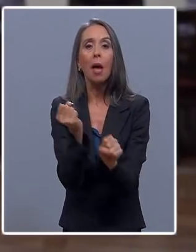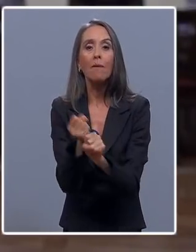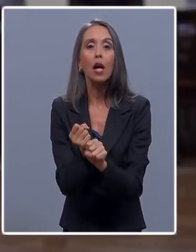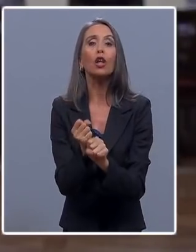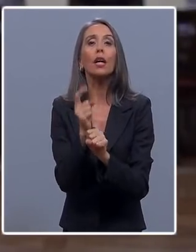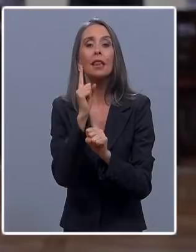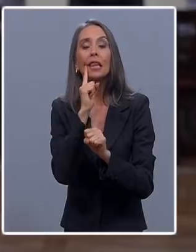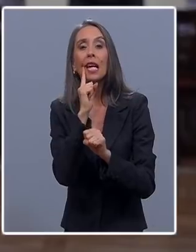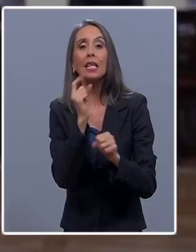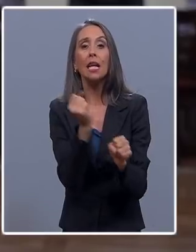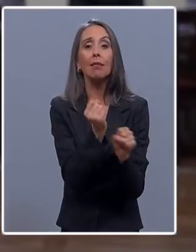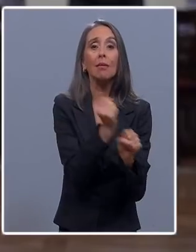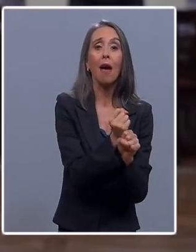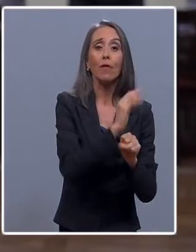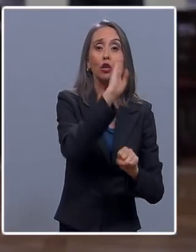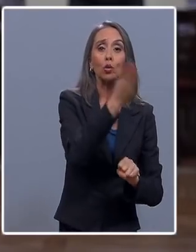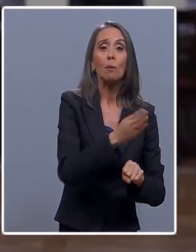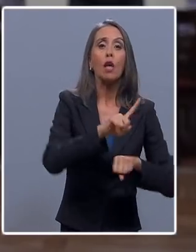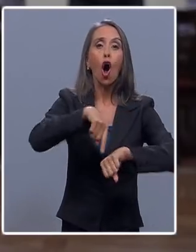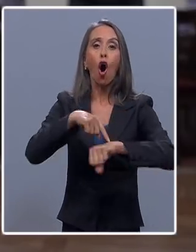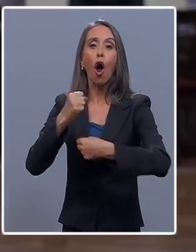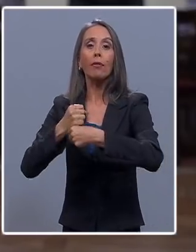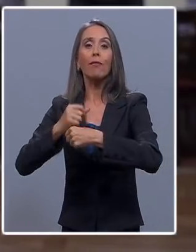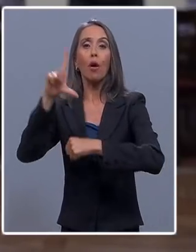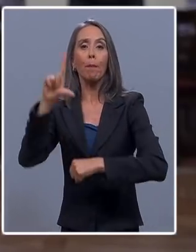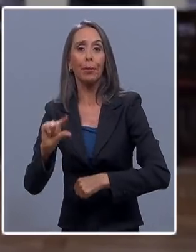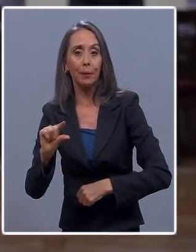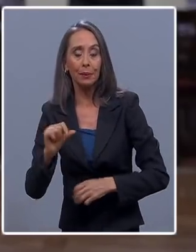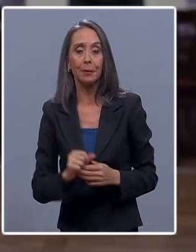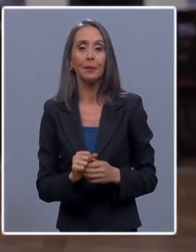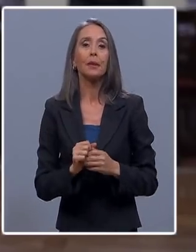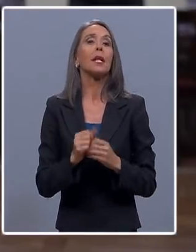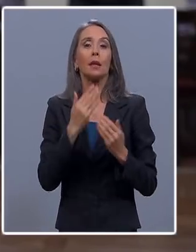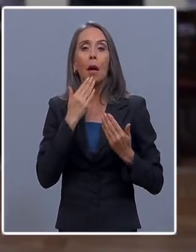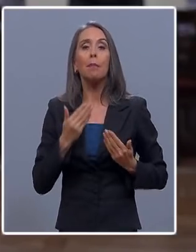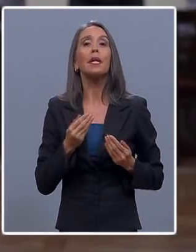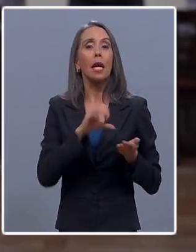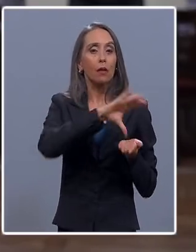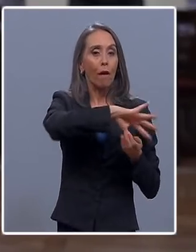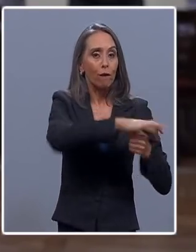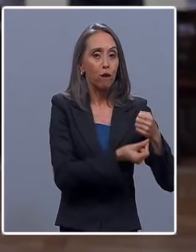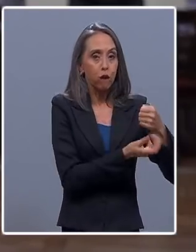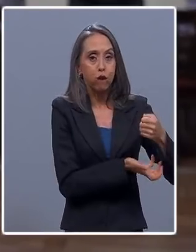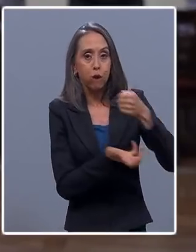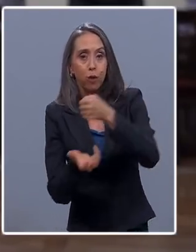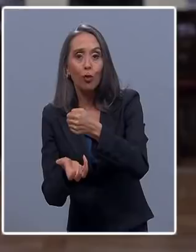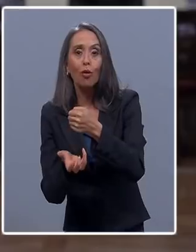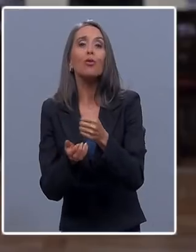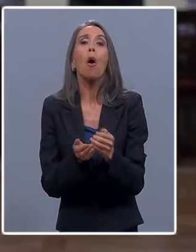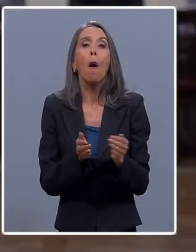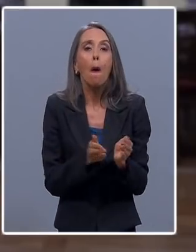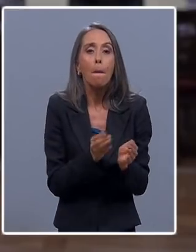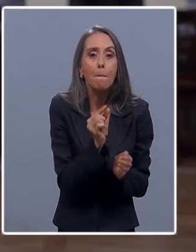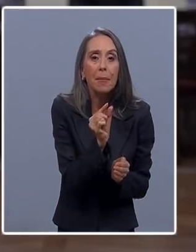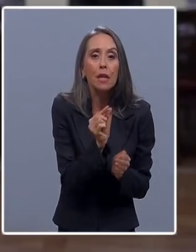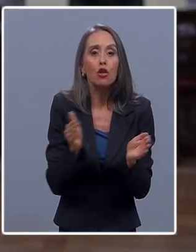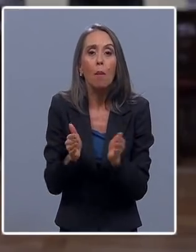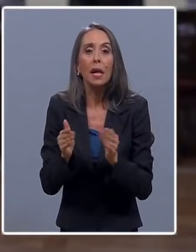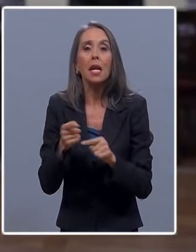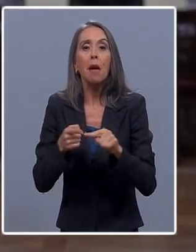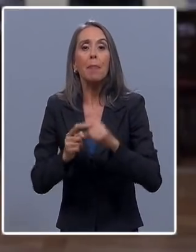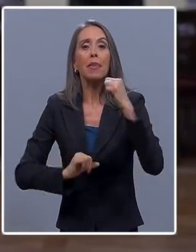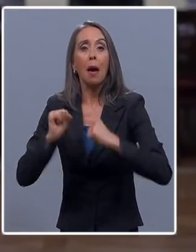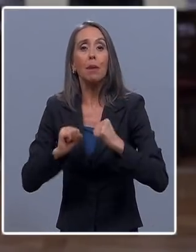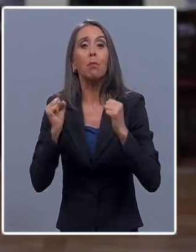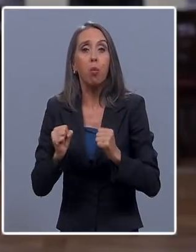jornadas suspendidas o reducidas y también proveer capital de trabajo para las micro, pequeñas y medianas empresas